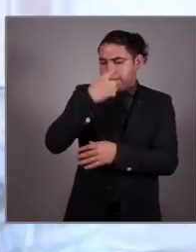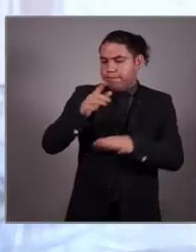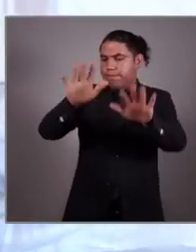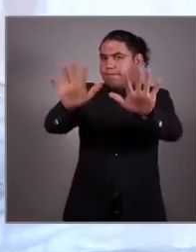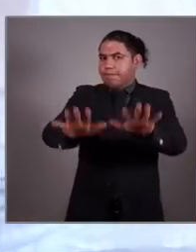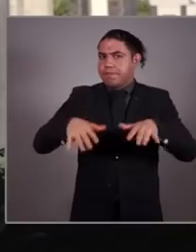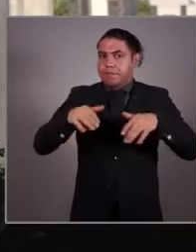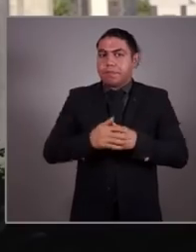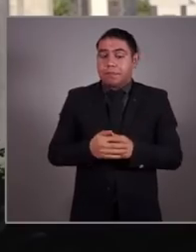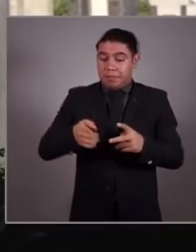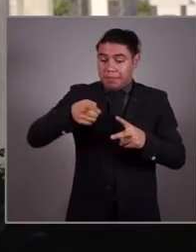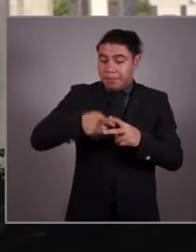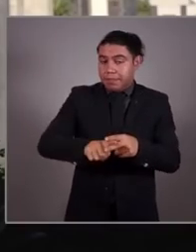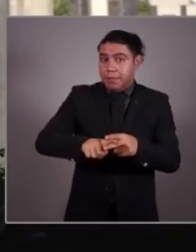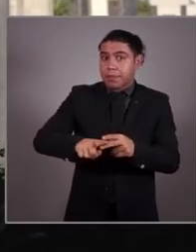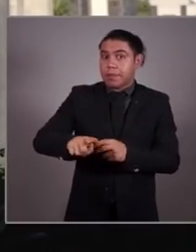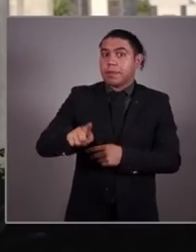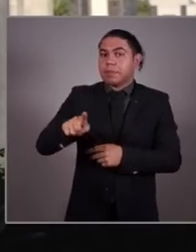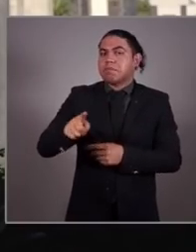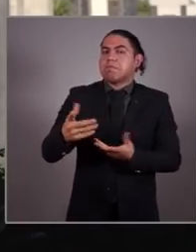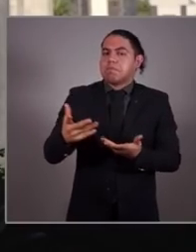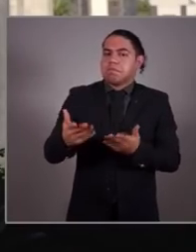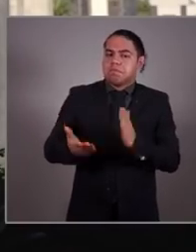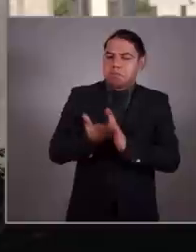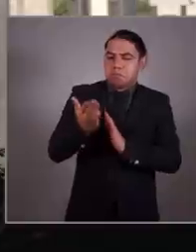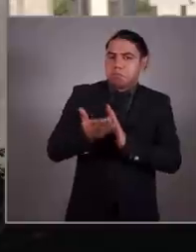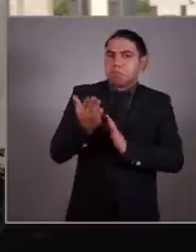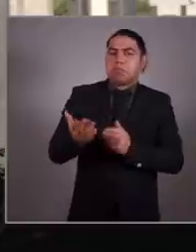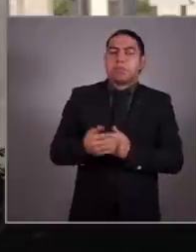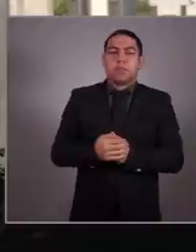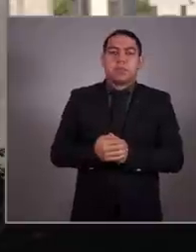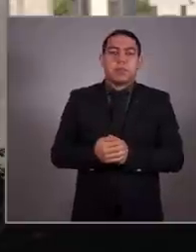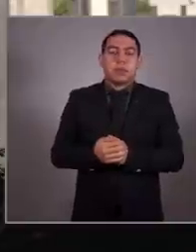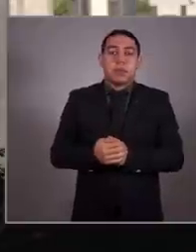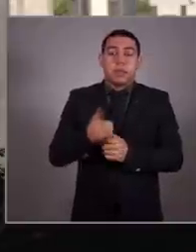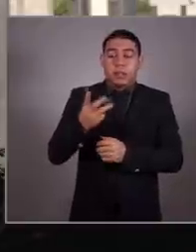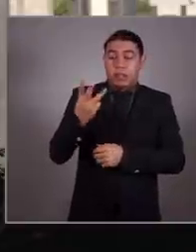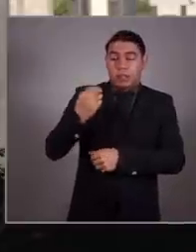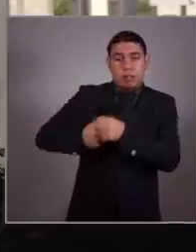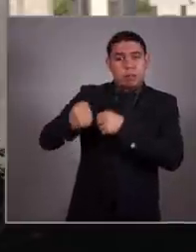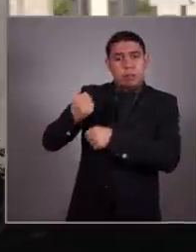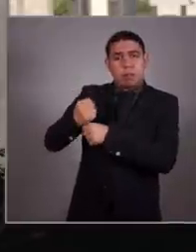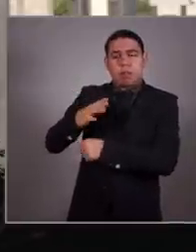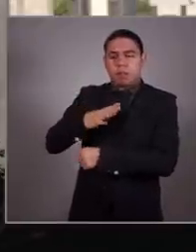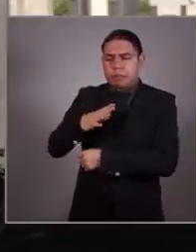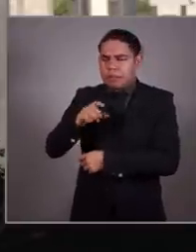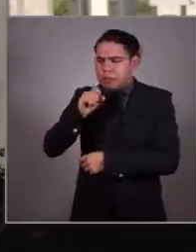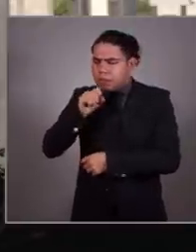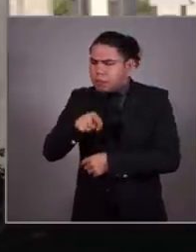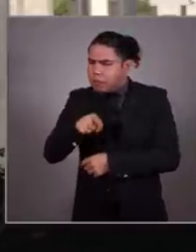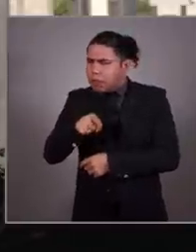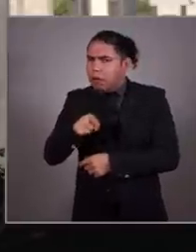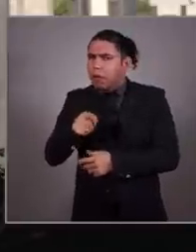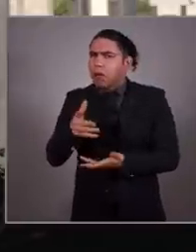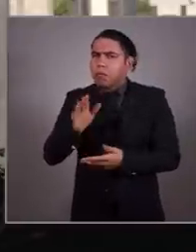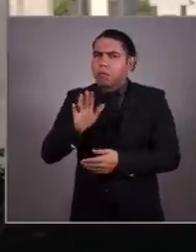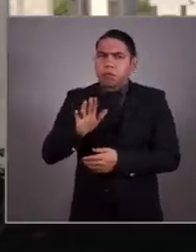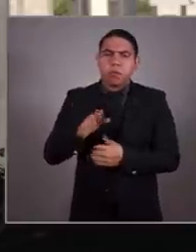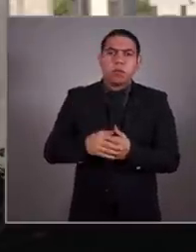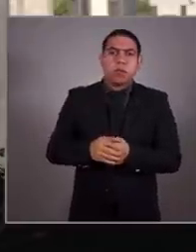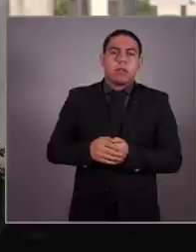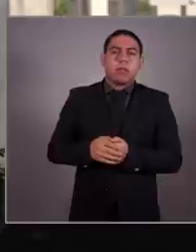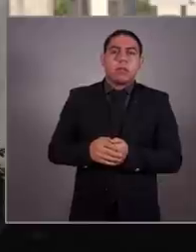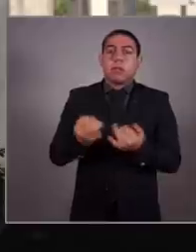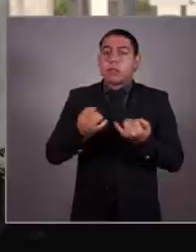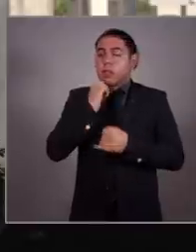su futuro. Por iniciar hoy esta construcción colectiva. Hace tres años estábamos en un lugar similar a este, en un